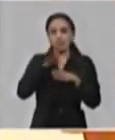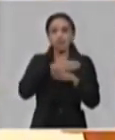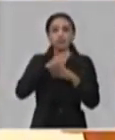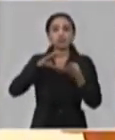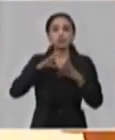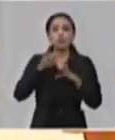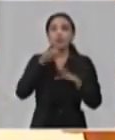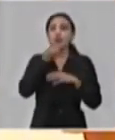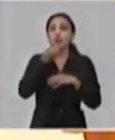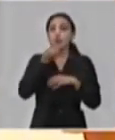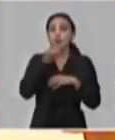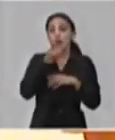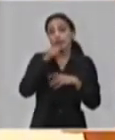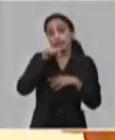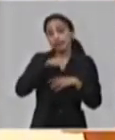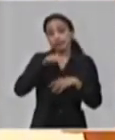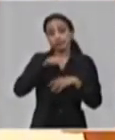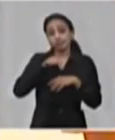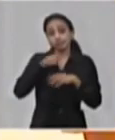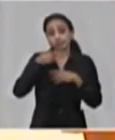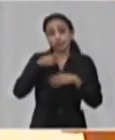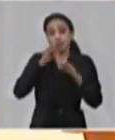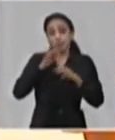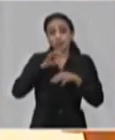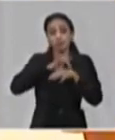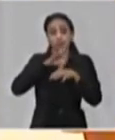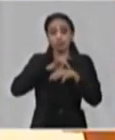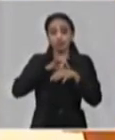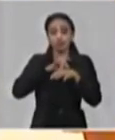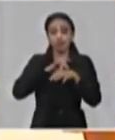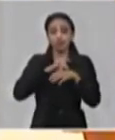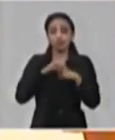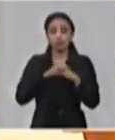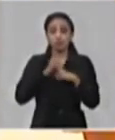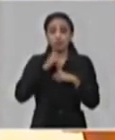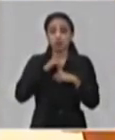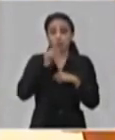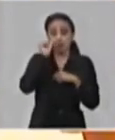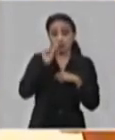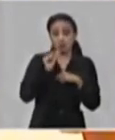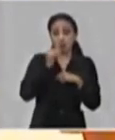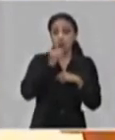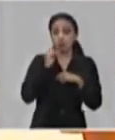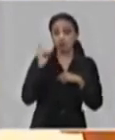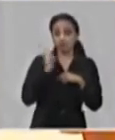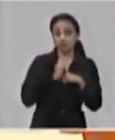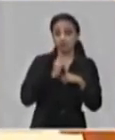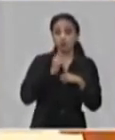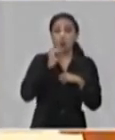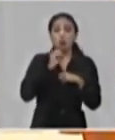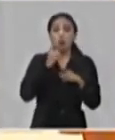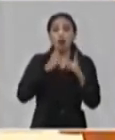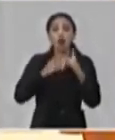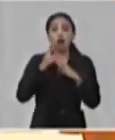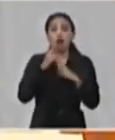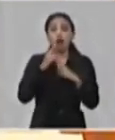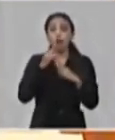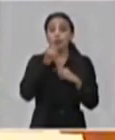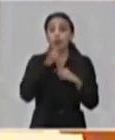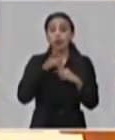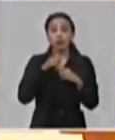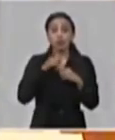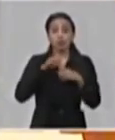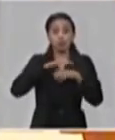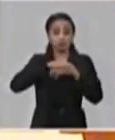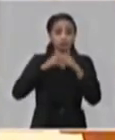en que puede entrar. Ya se ha dicho, tiene que ser portado por una persona o algo que después manipuló,